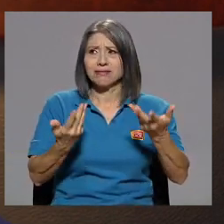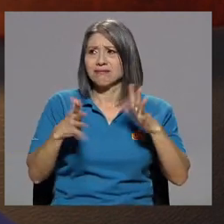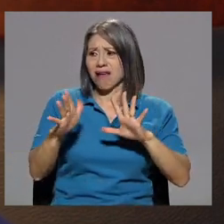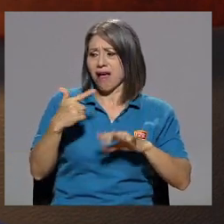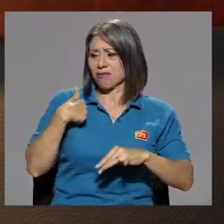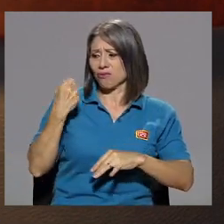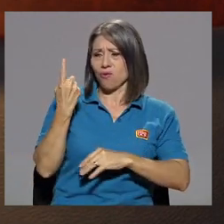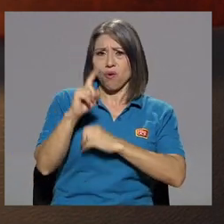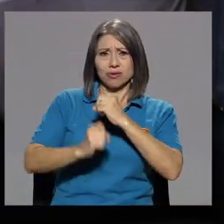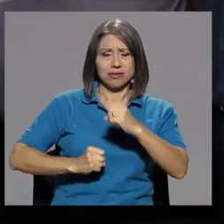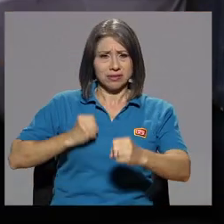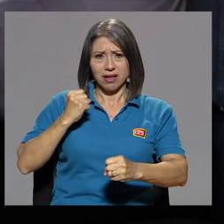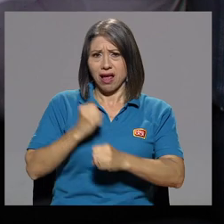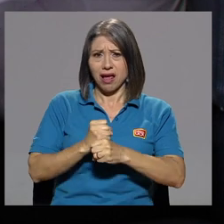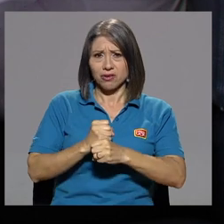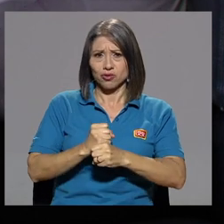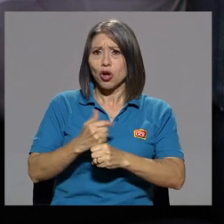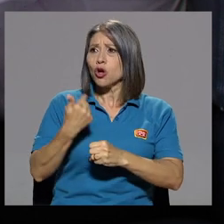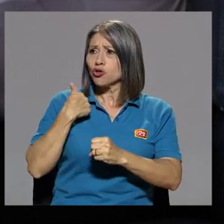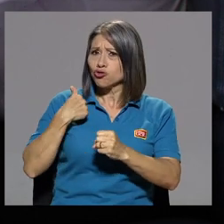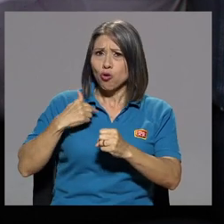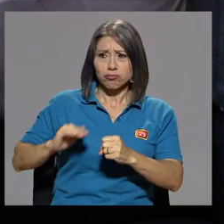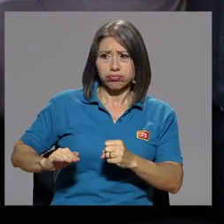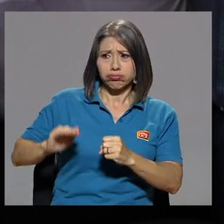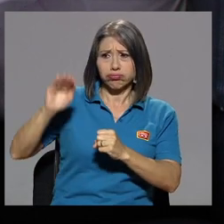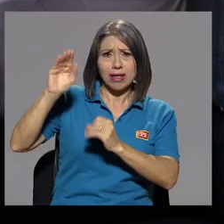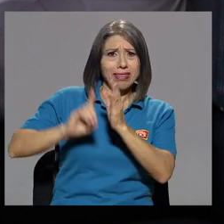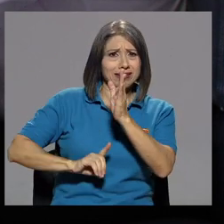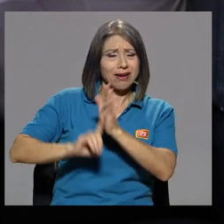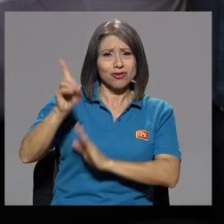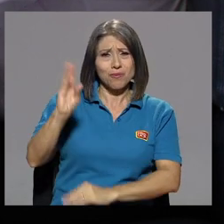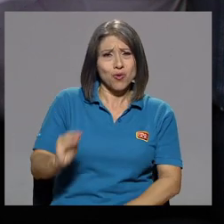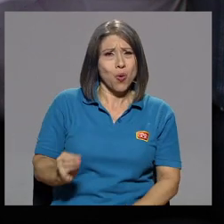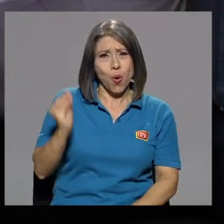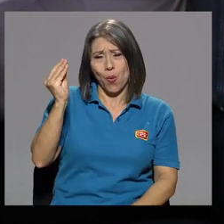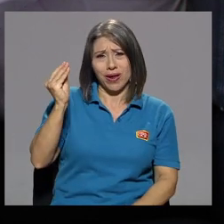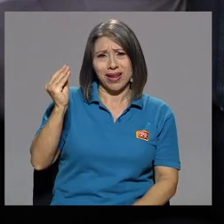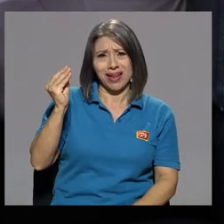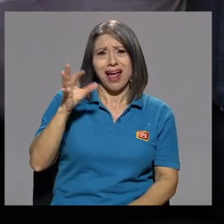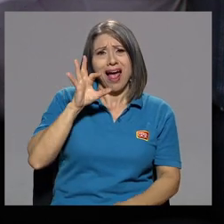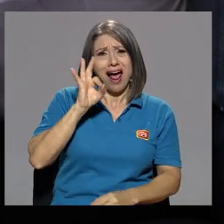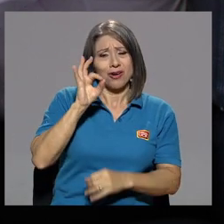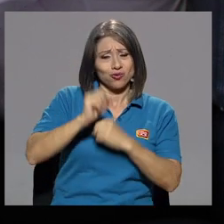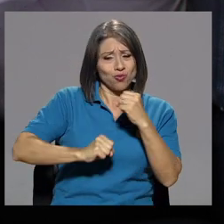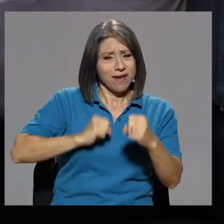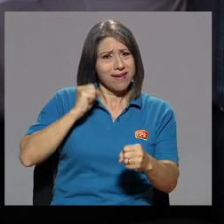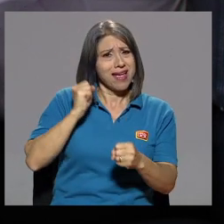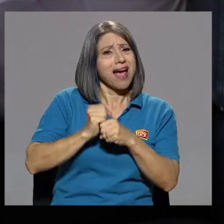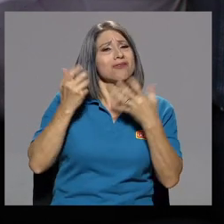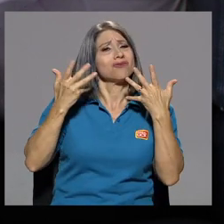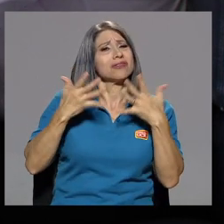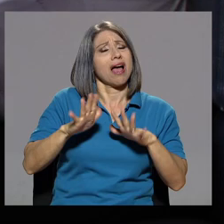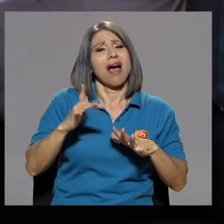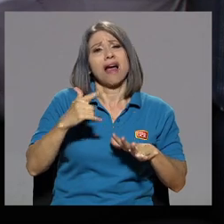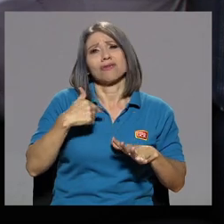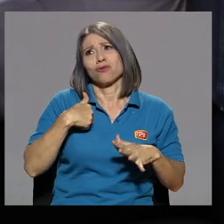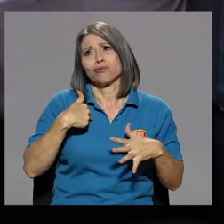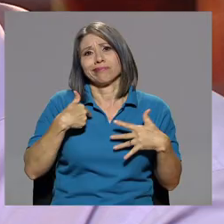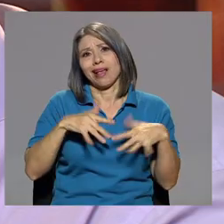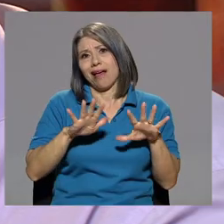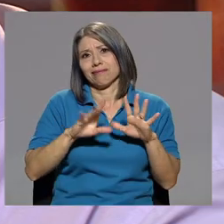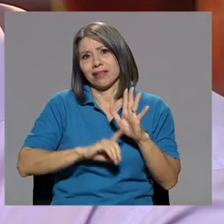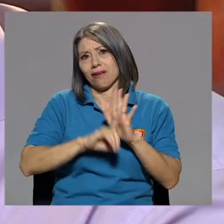Ya yo a los 11 años, yo desarrollé muy joven. Yo desarrollé a los 9 años. Entonces ya a los 11 años ya era una muchacha.